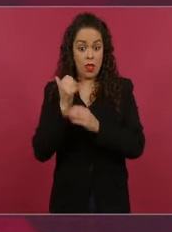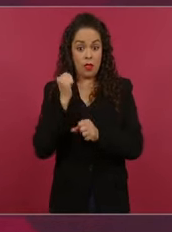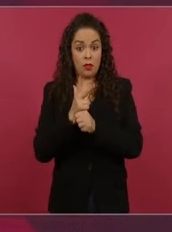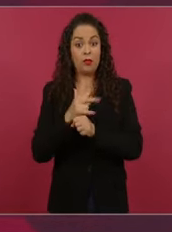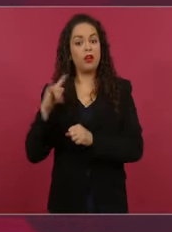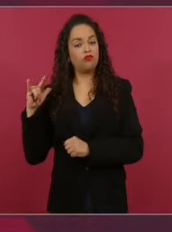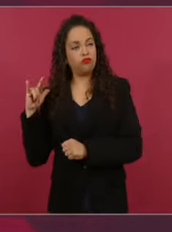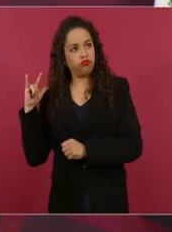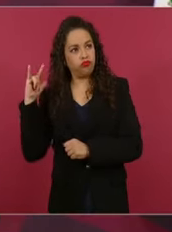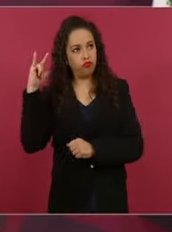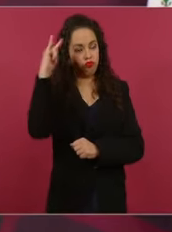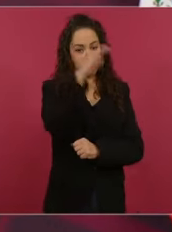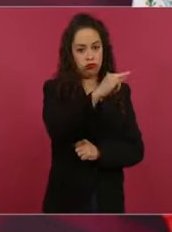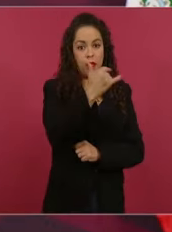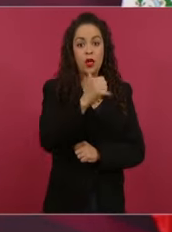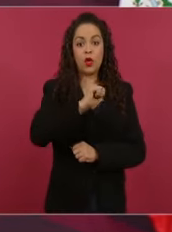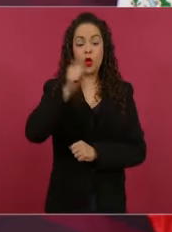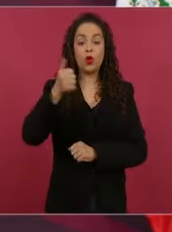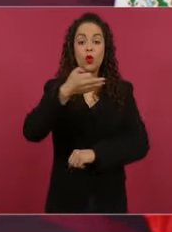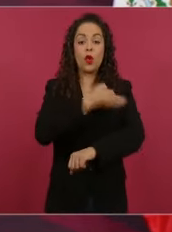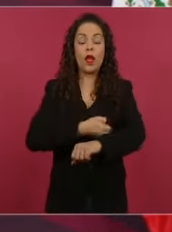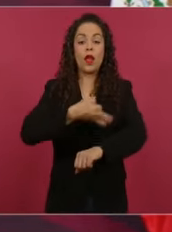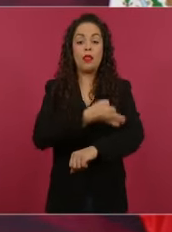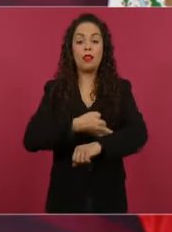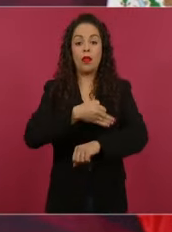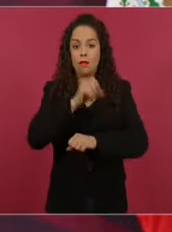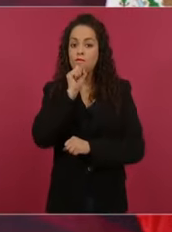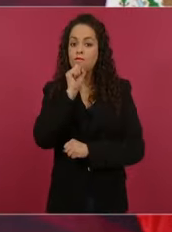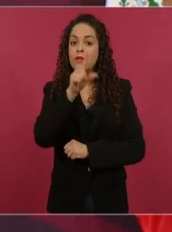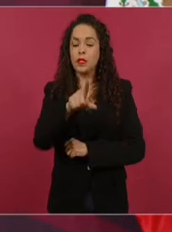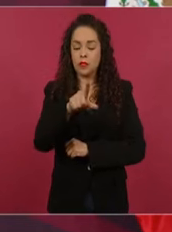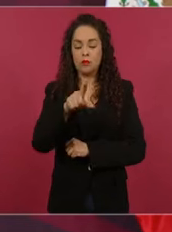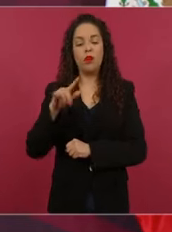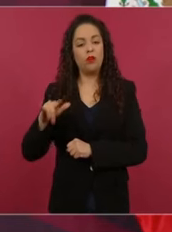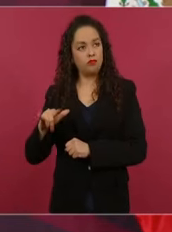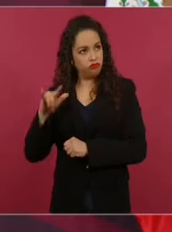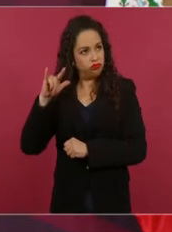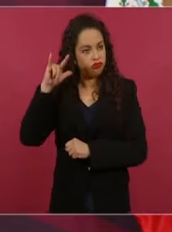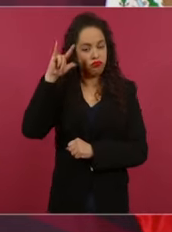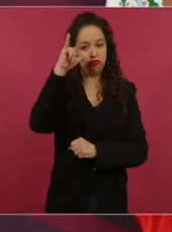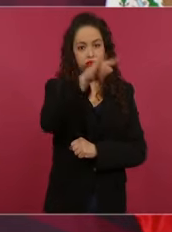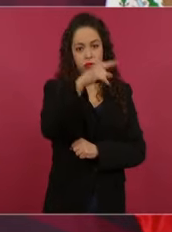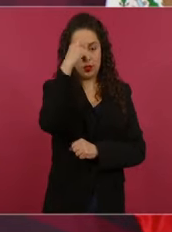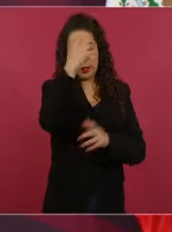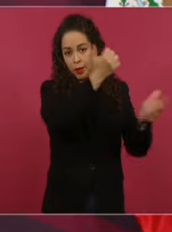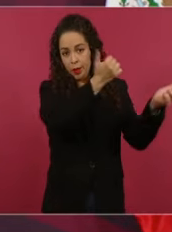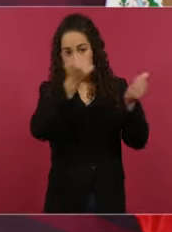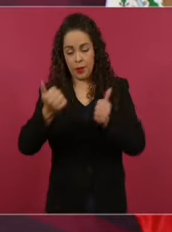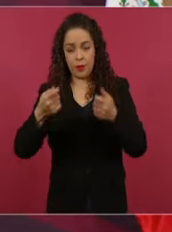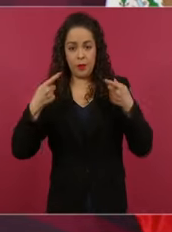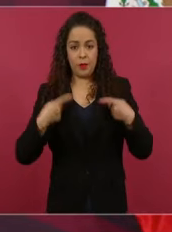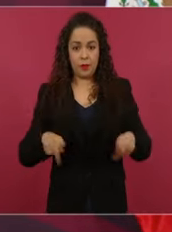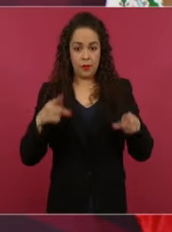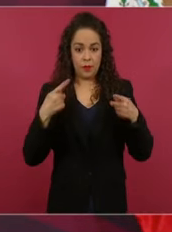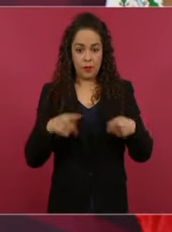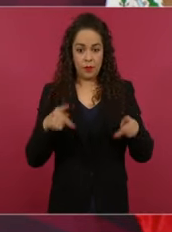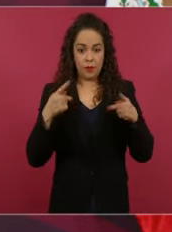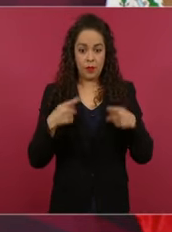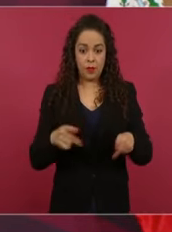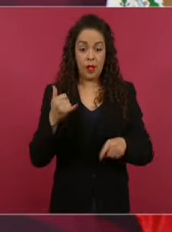otro para salir por la tarde. Y se está buscando la protección